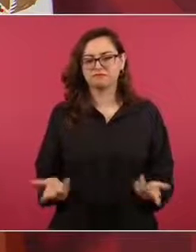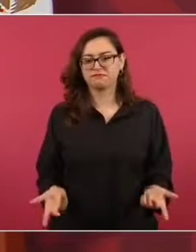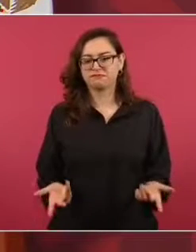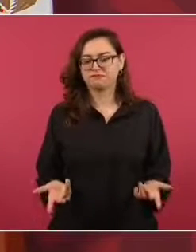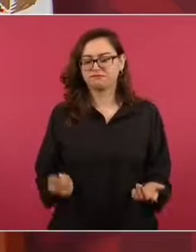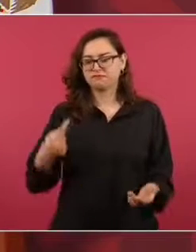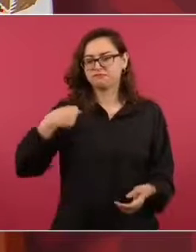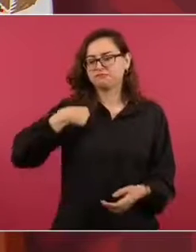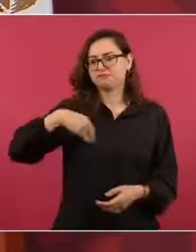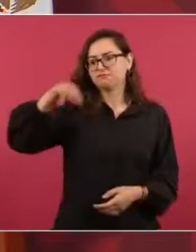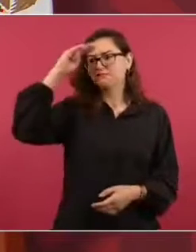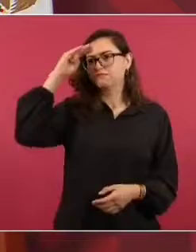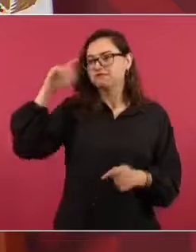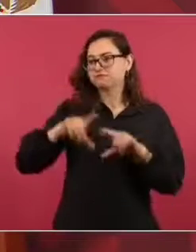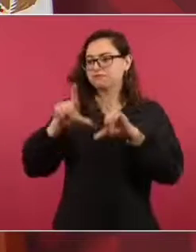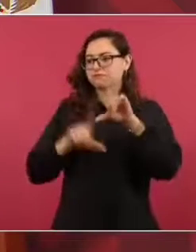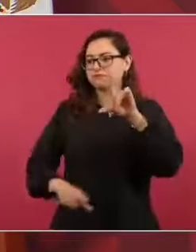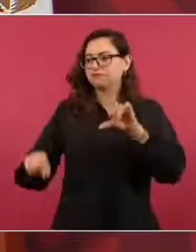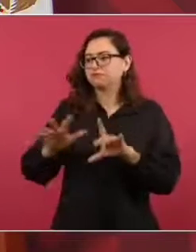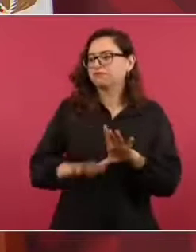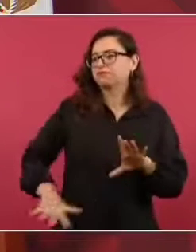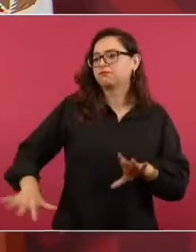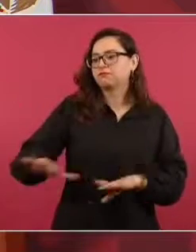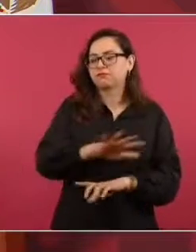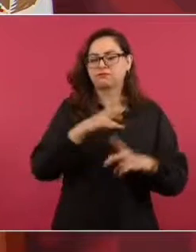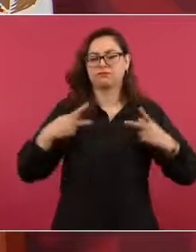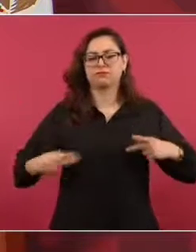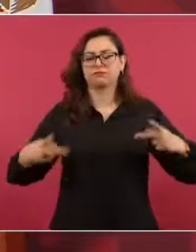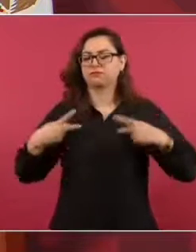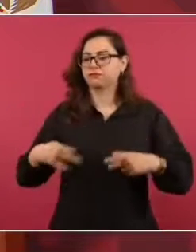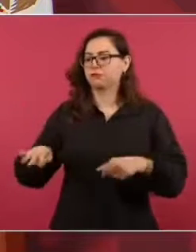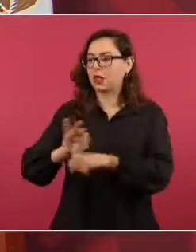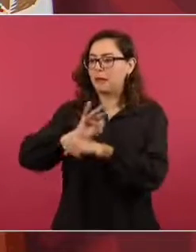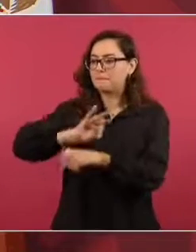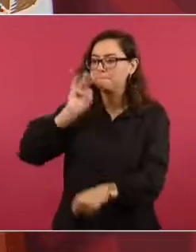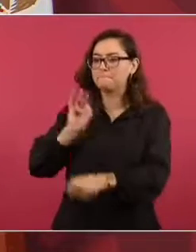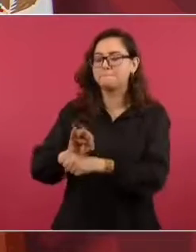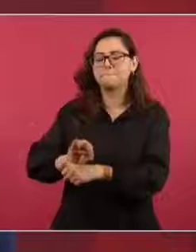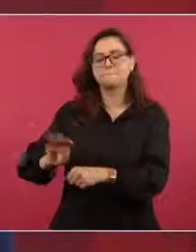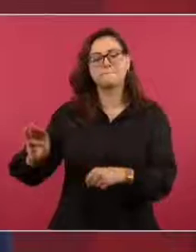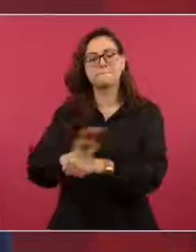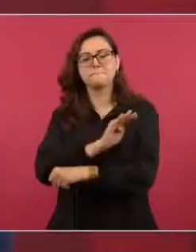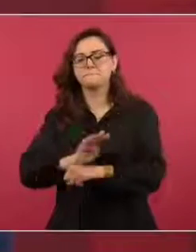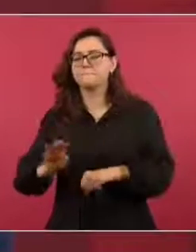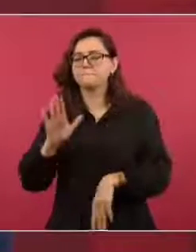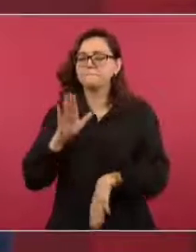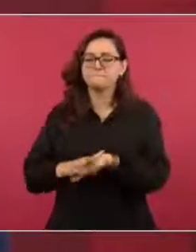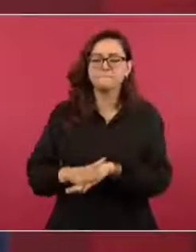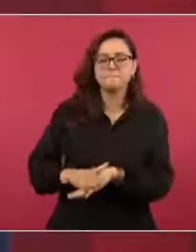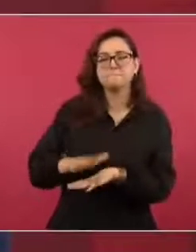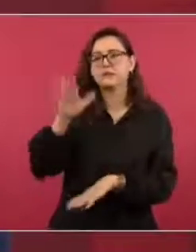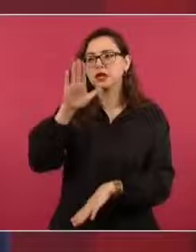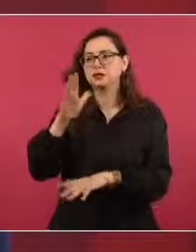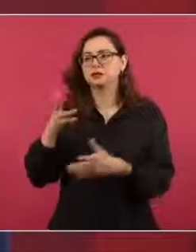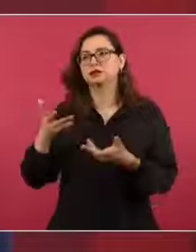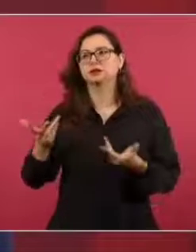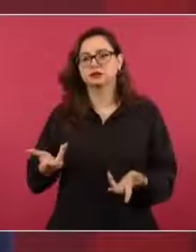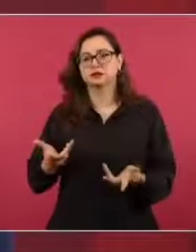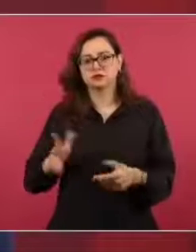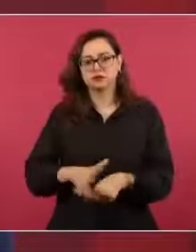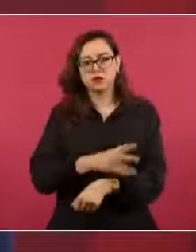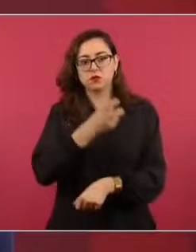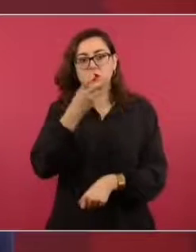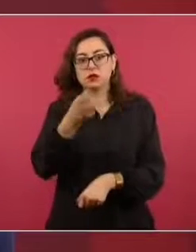conviene a los mexicanos en un tema tan importante como la seguridad.